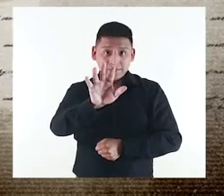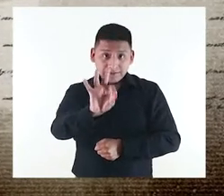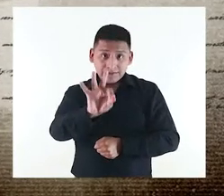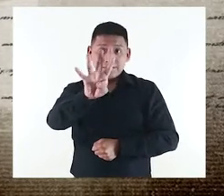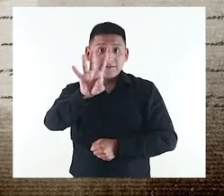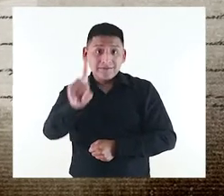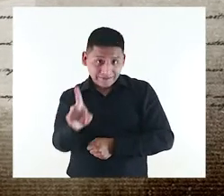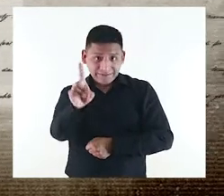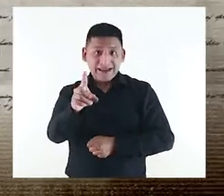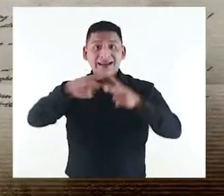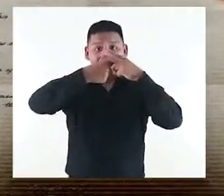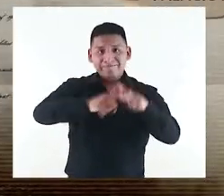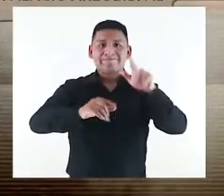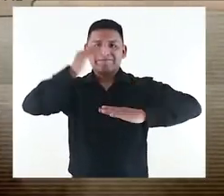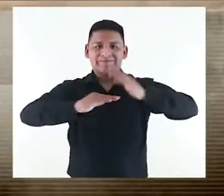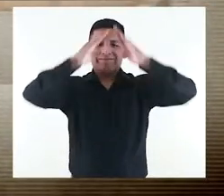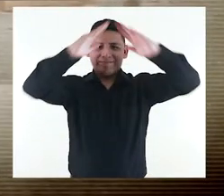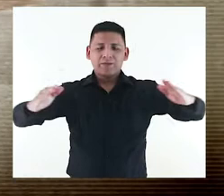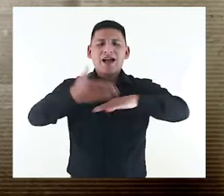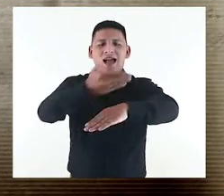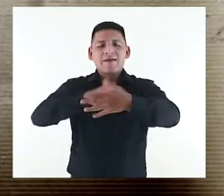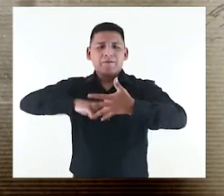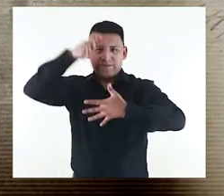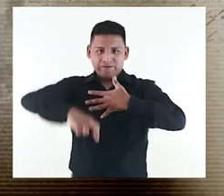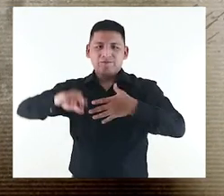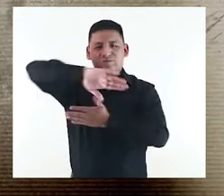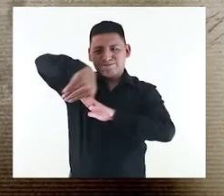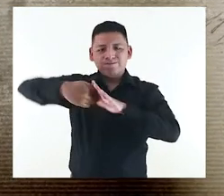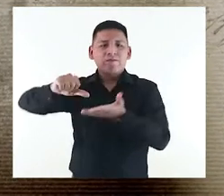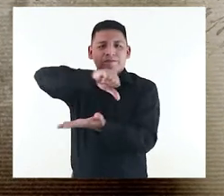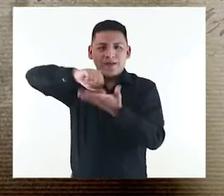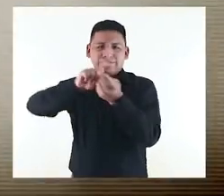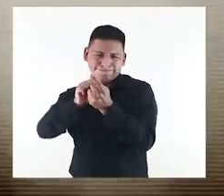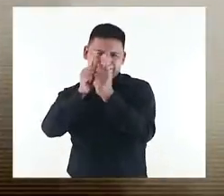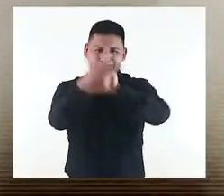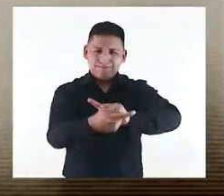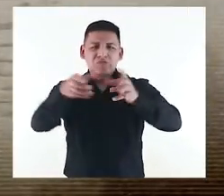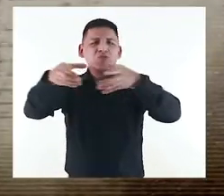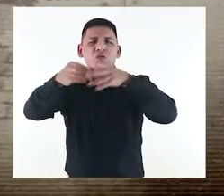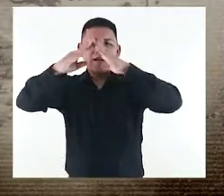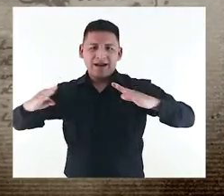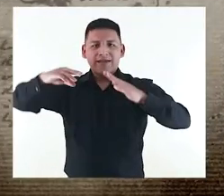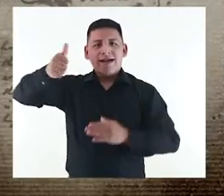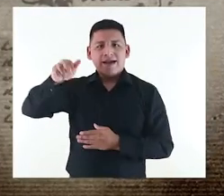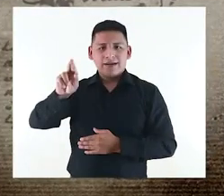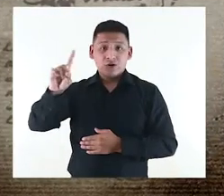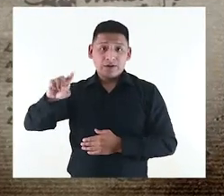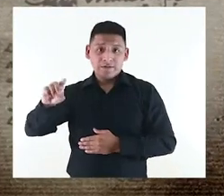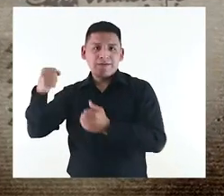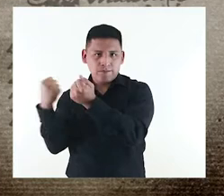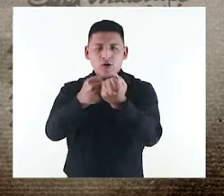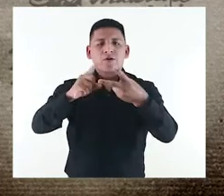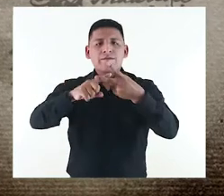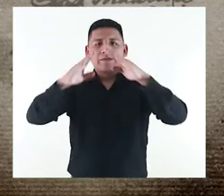1941 cuando comienza su construcción en un proyecto de remodelación total de la plaza que había sido emprendido por el Palacio